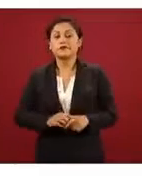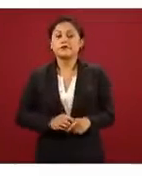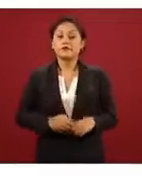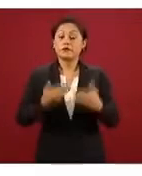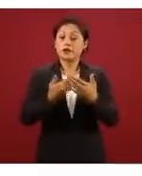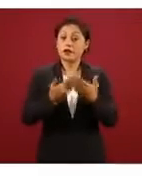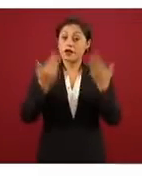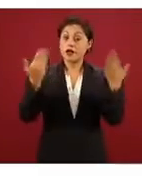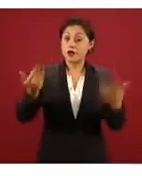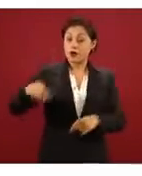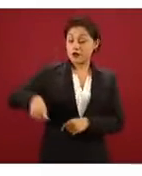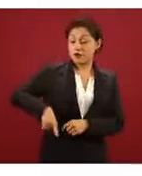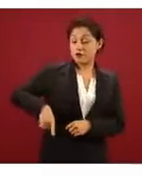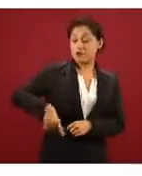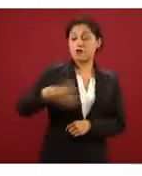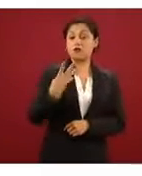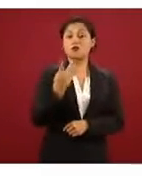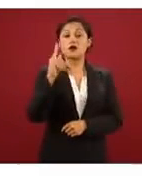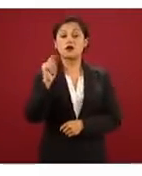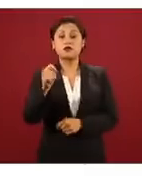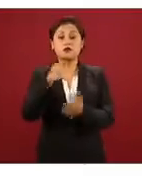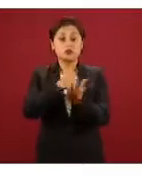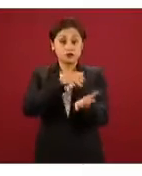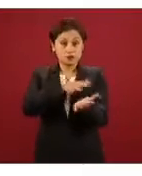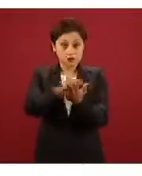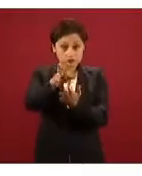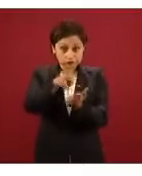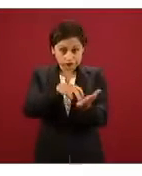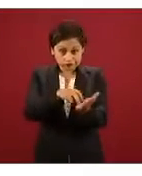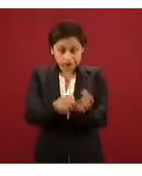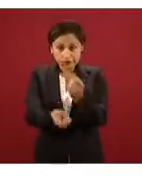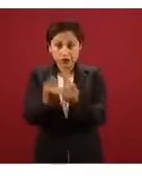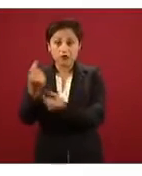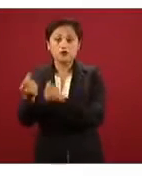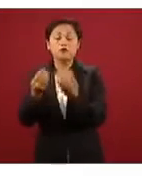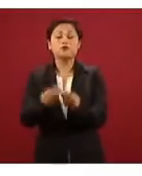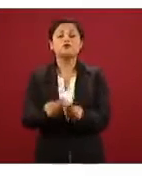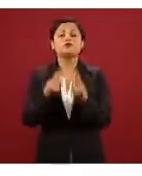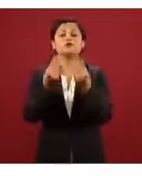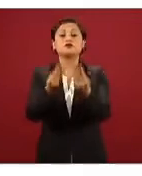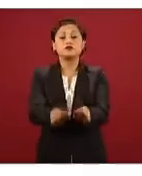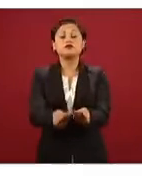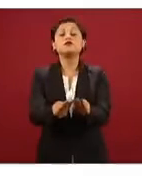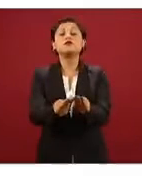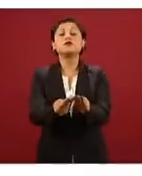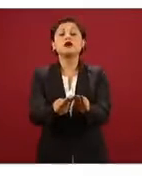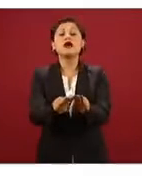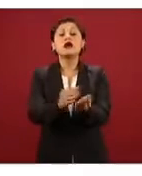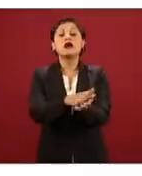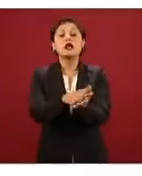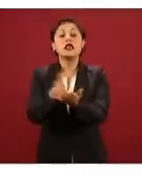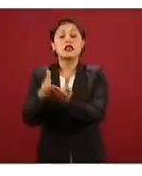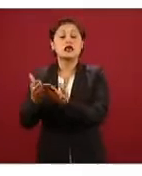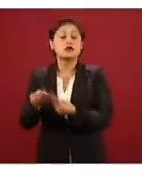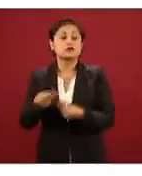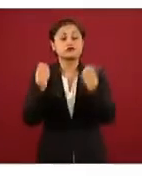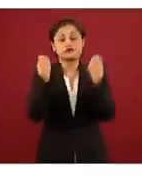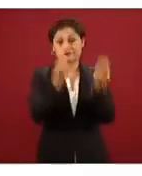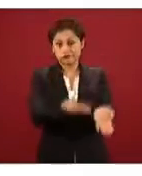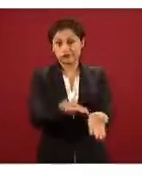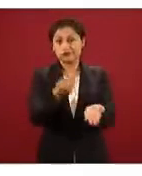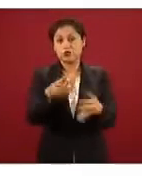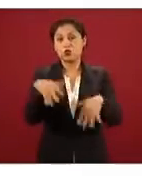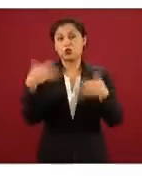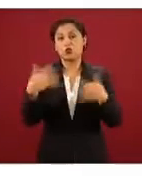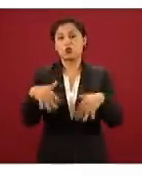Transformación edita y distribuye libros de texto gratuitos, tomando en cuenta el impresionante aumento